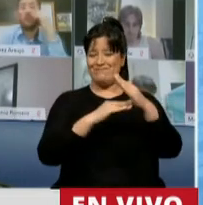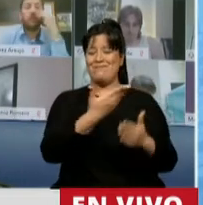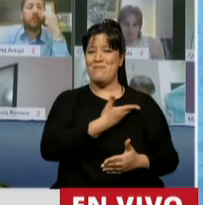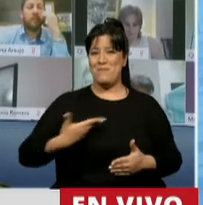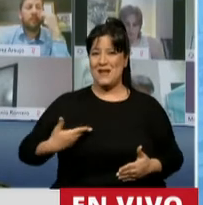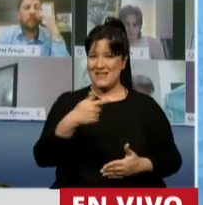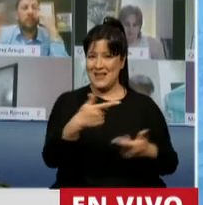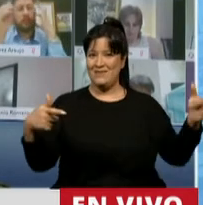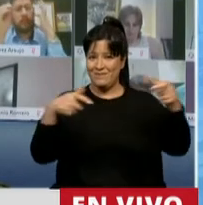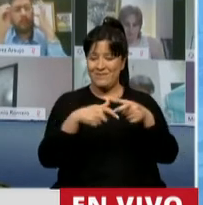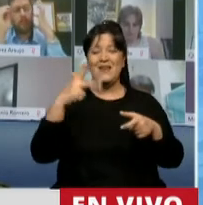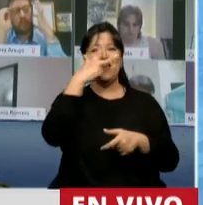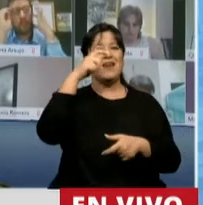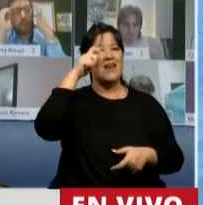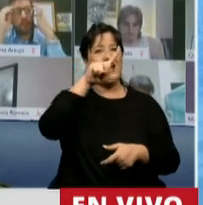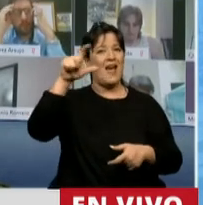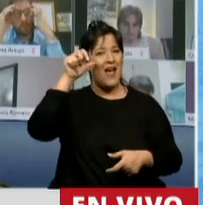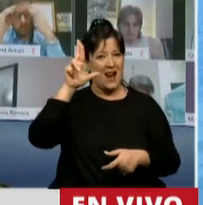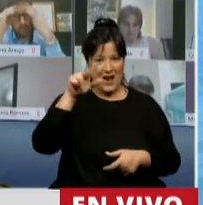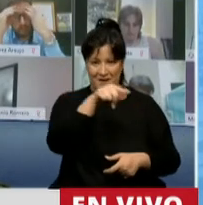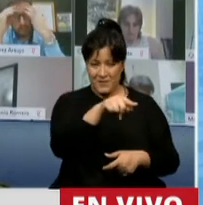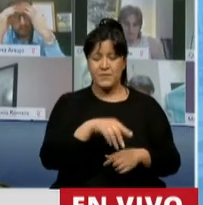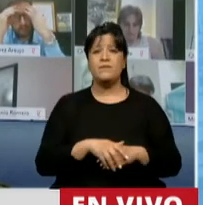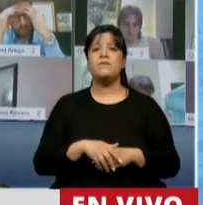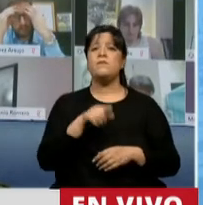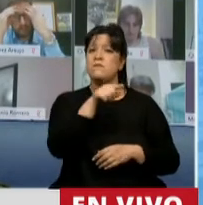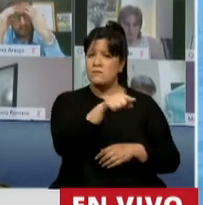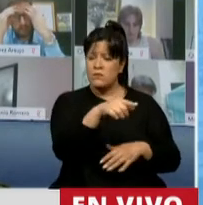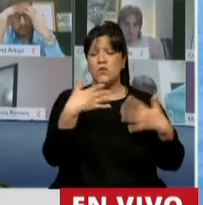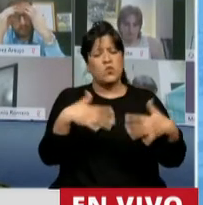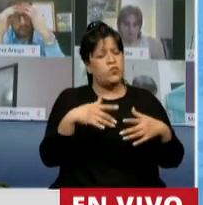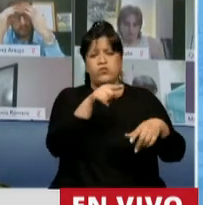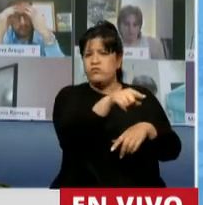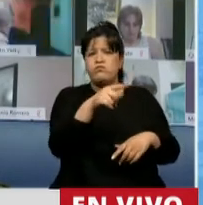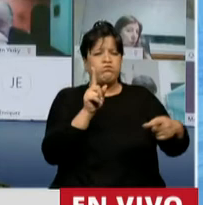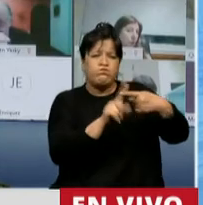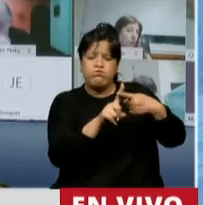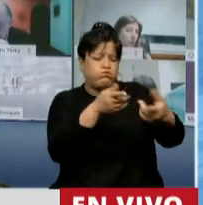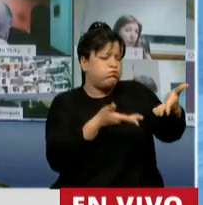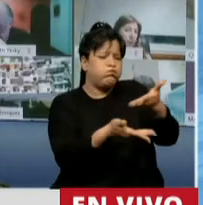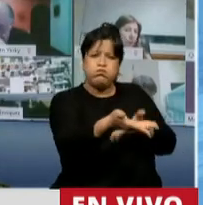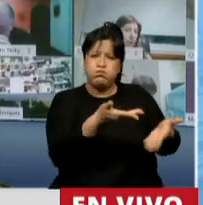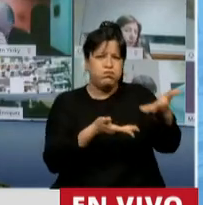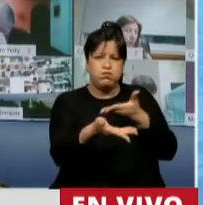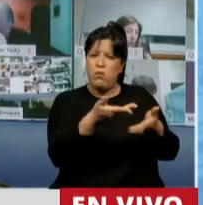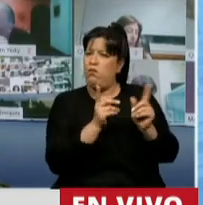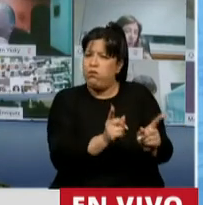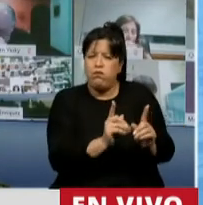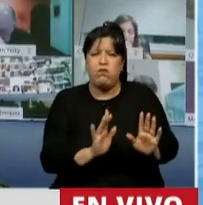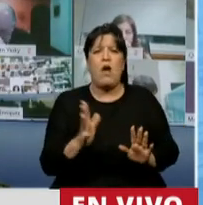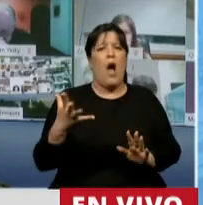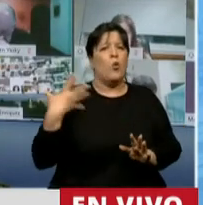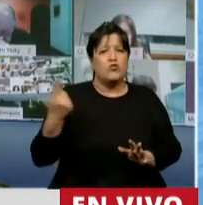Presidente, el diputado Carlos Heller, en una relación permanente con las